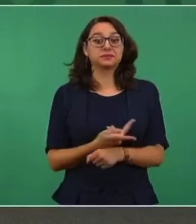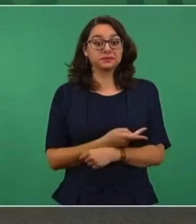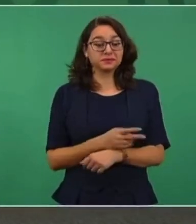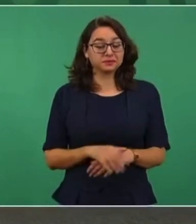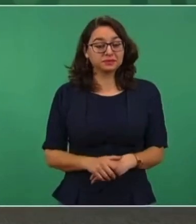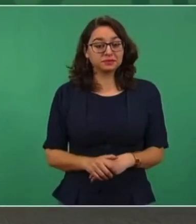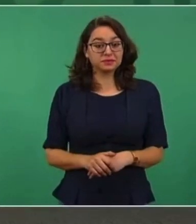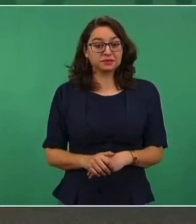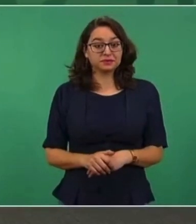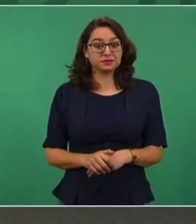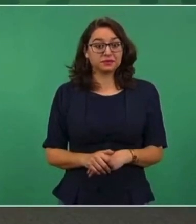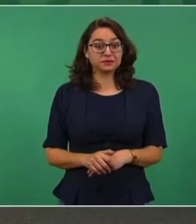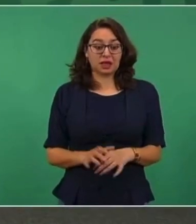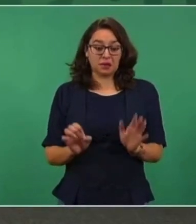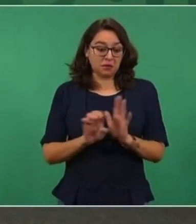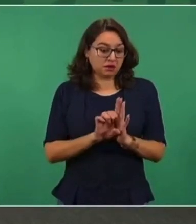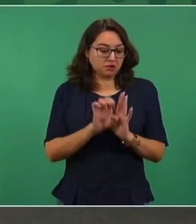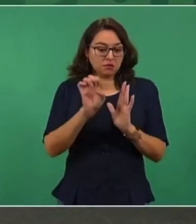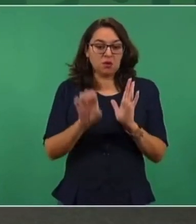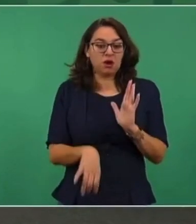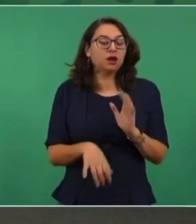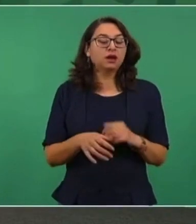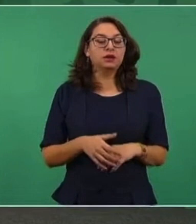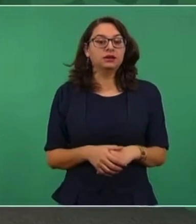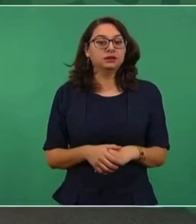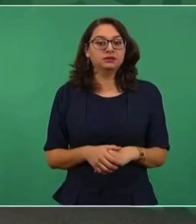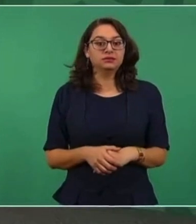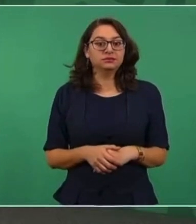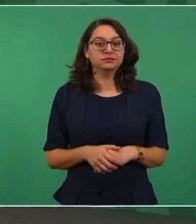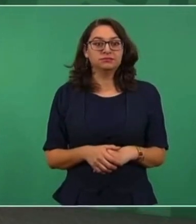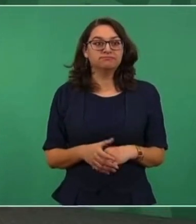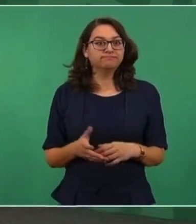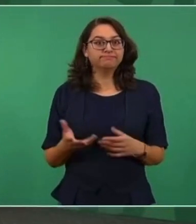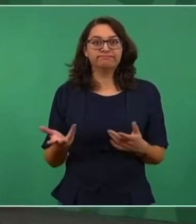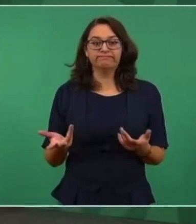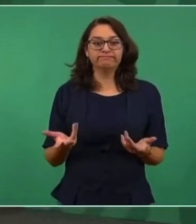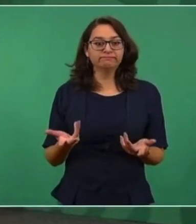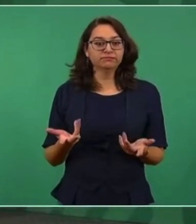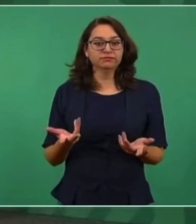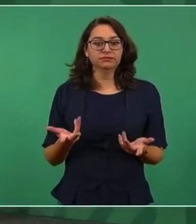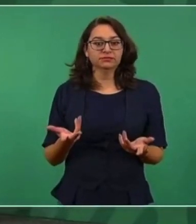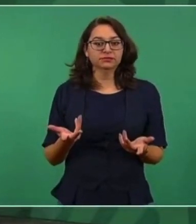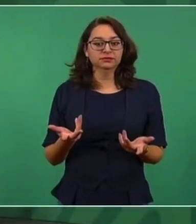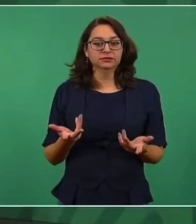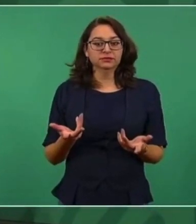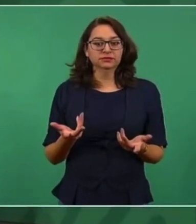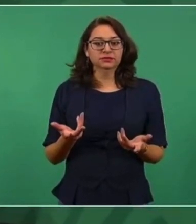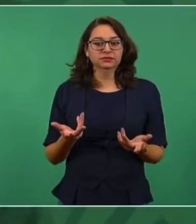mencionar un caso, a las